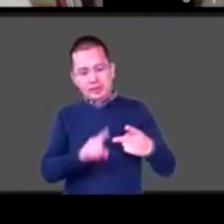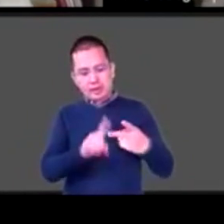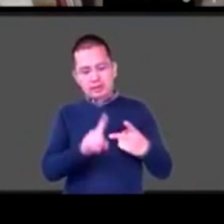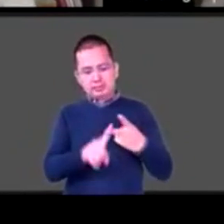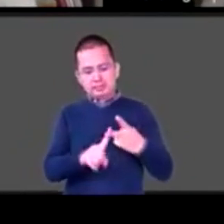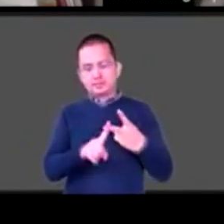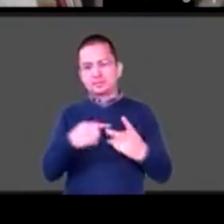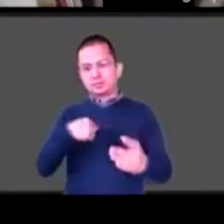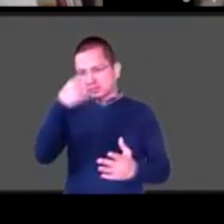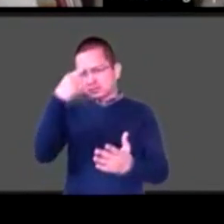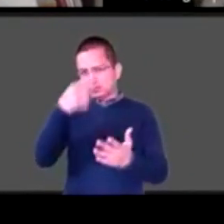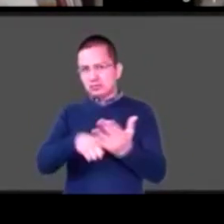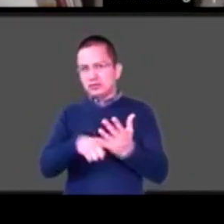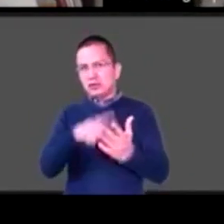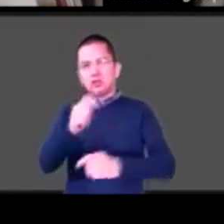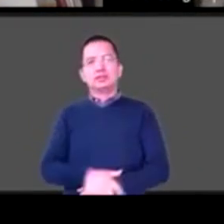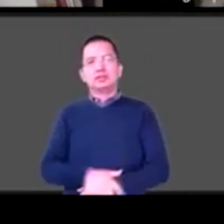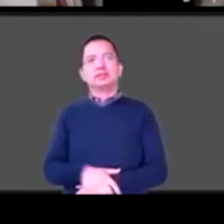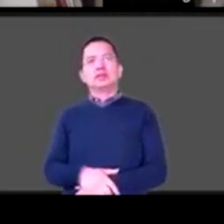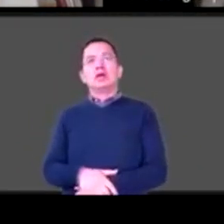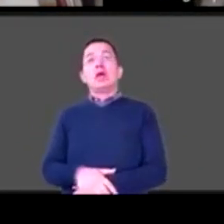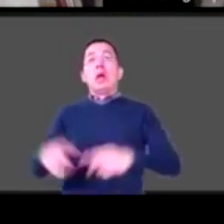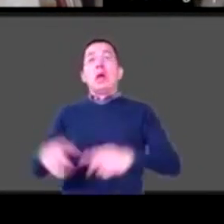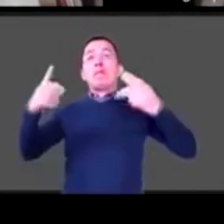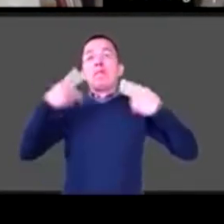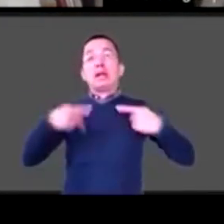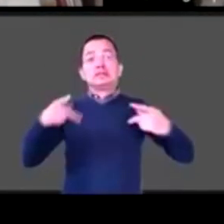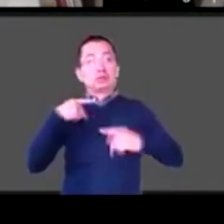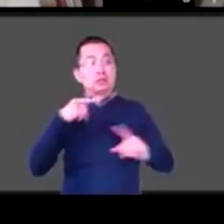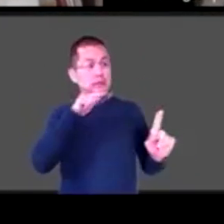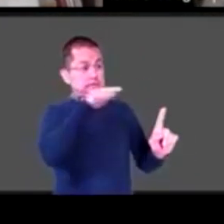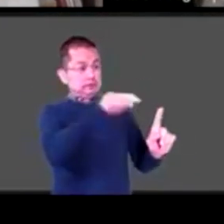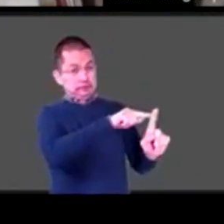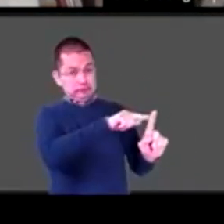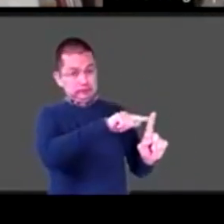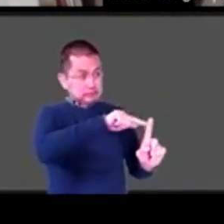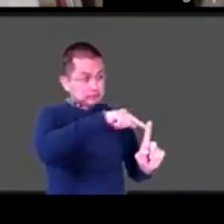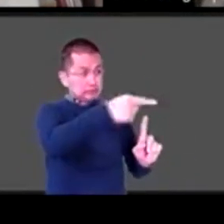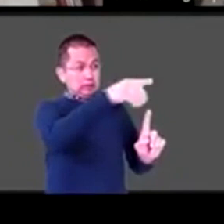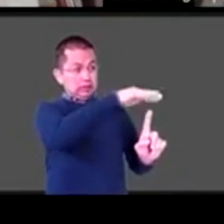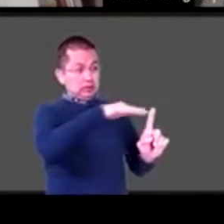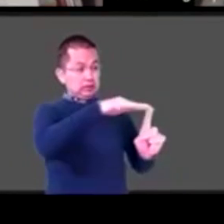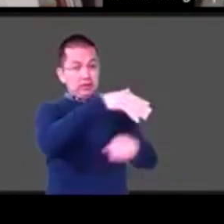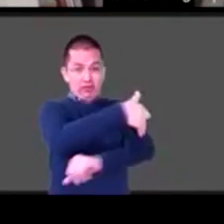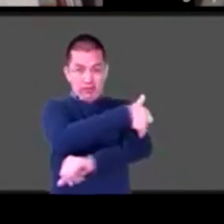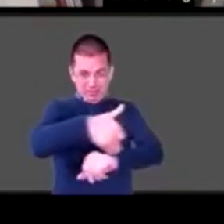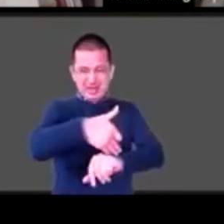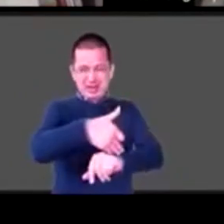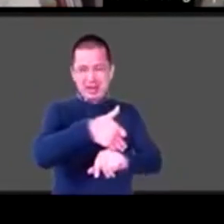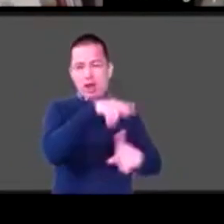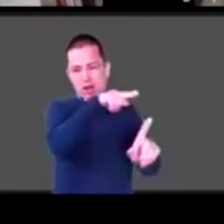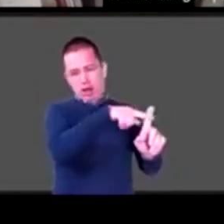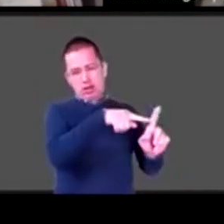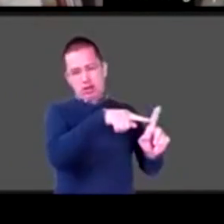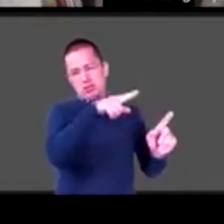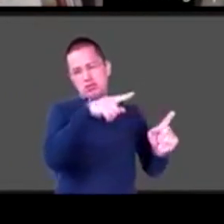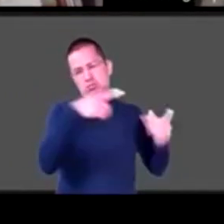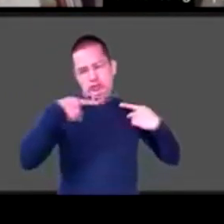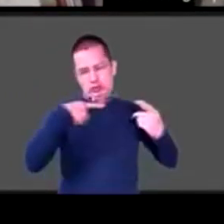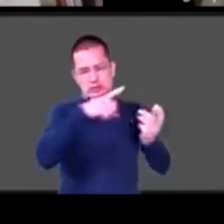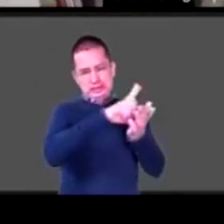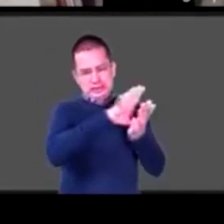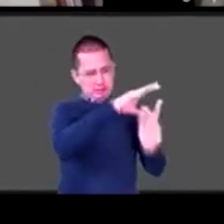las personas y a las familias que acompañan a una persona con discapacidad.